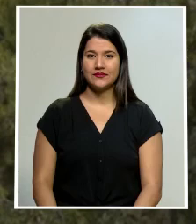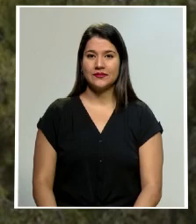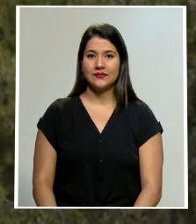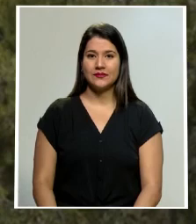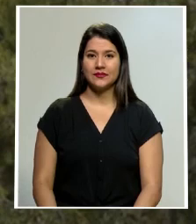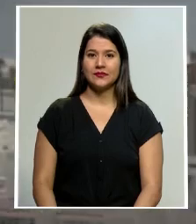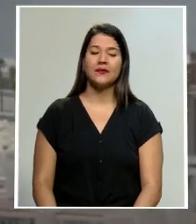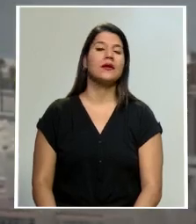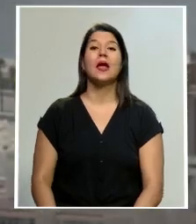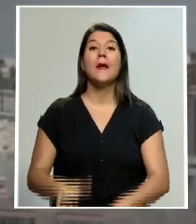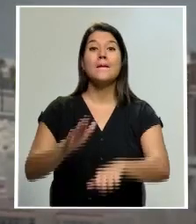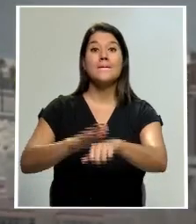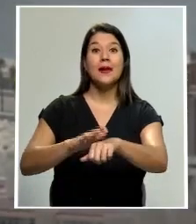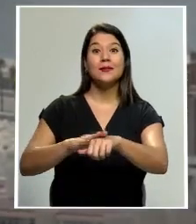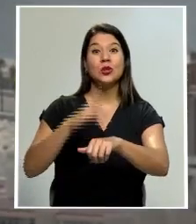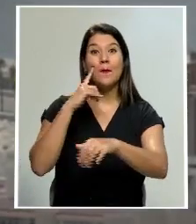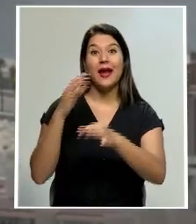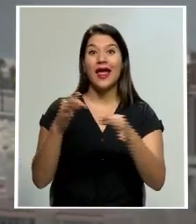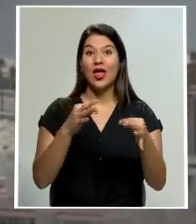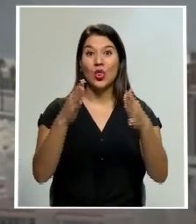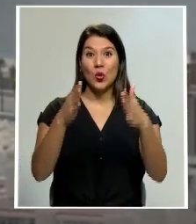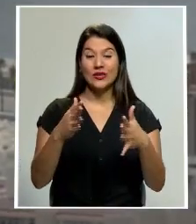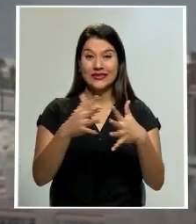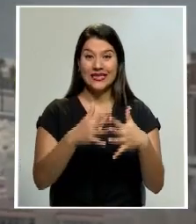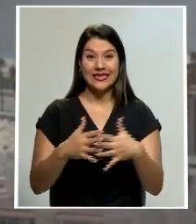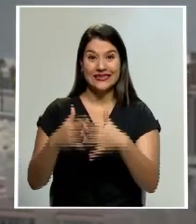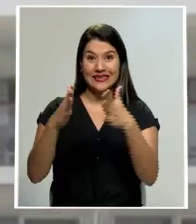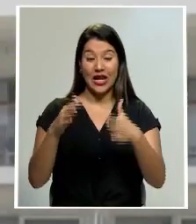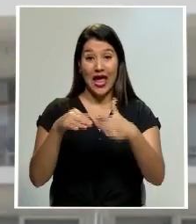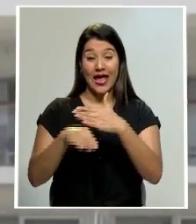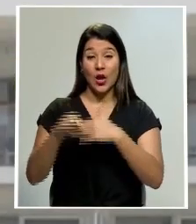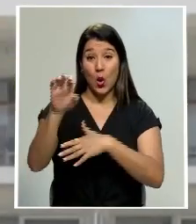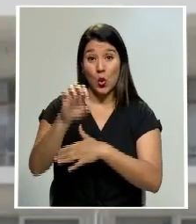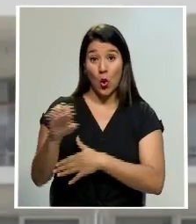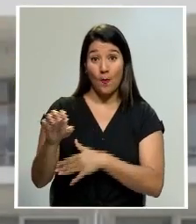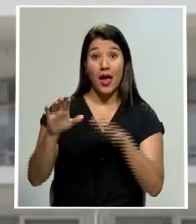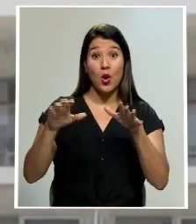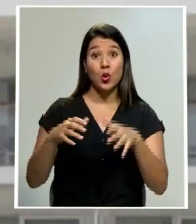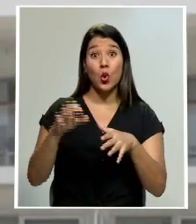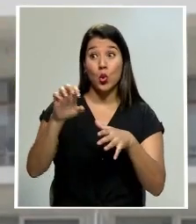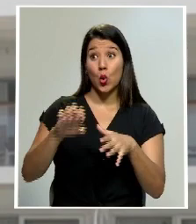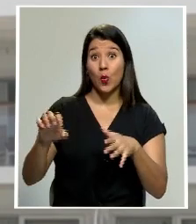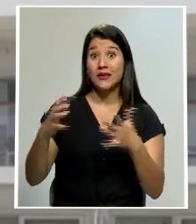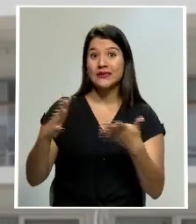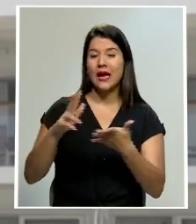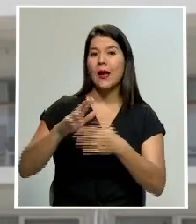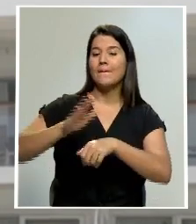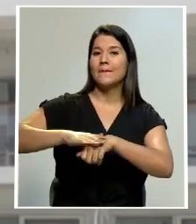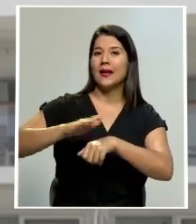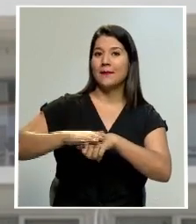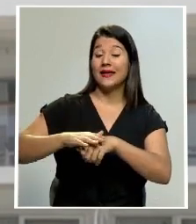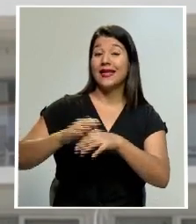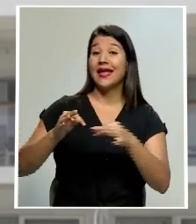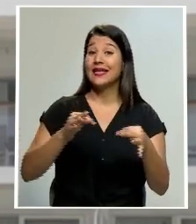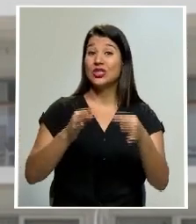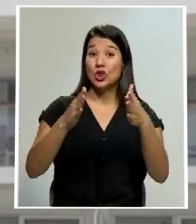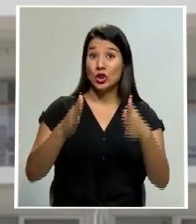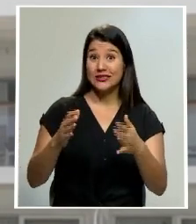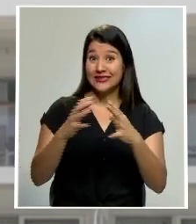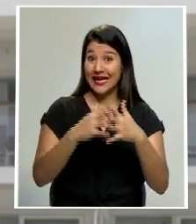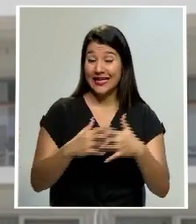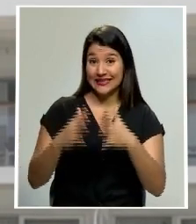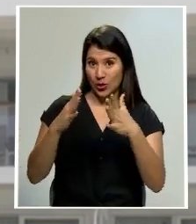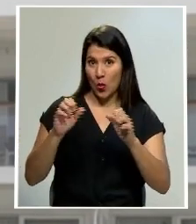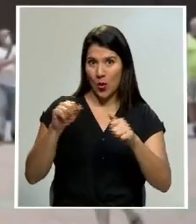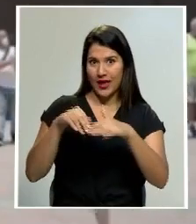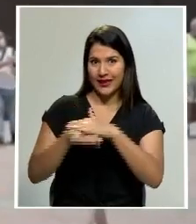Luz verde para los turistas de Estados Unidos en Europa La Unión Europea aprobó el retorno de los viajeros procedentes de ese país